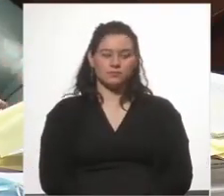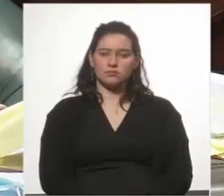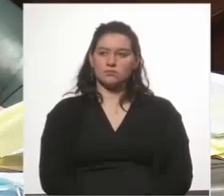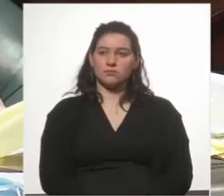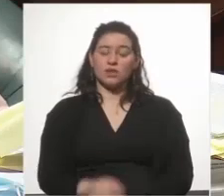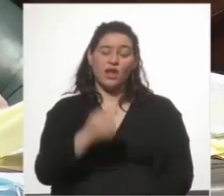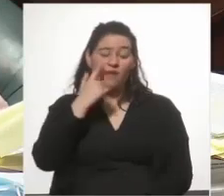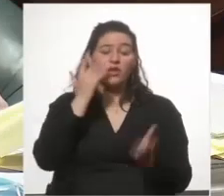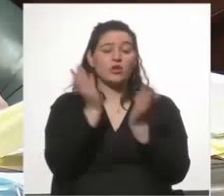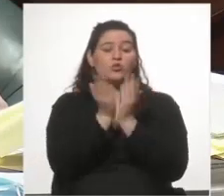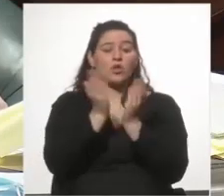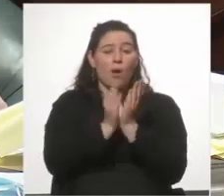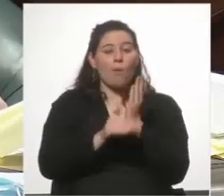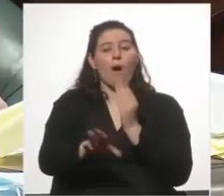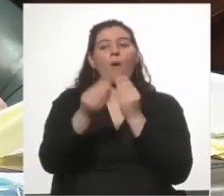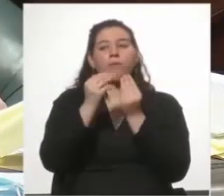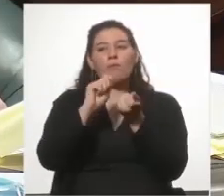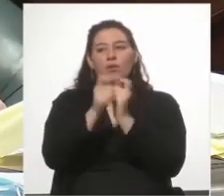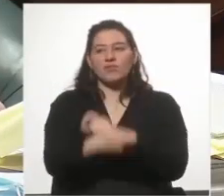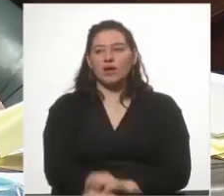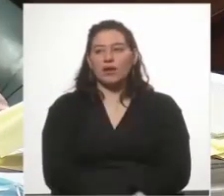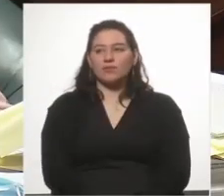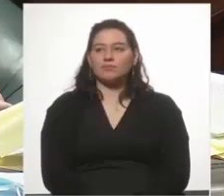Tendremos que estudiar cómo lo modificamos.